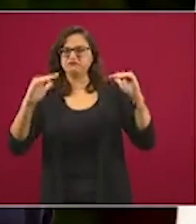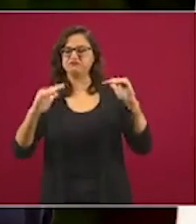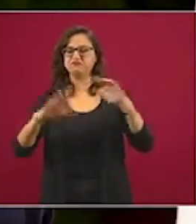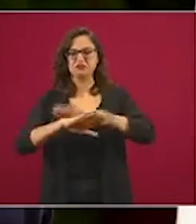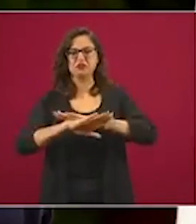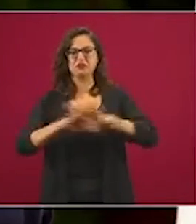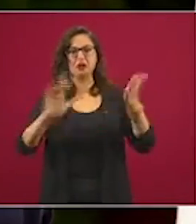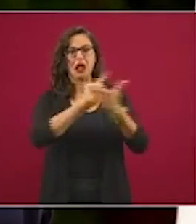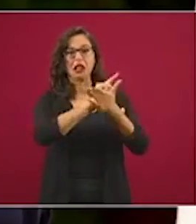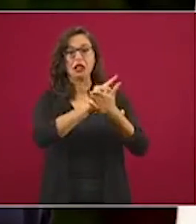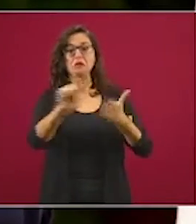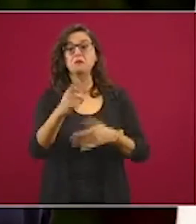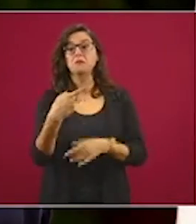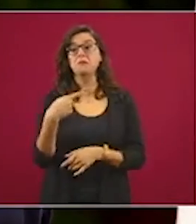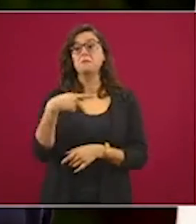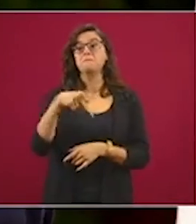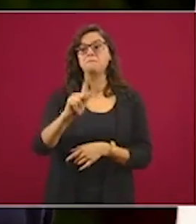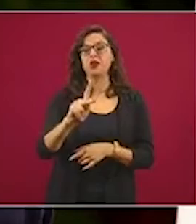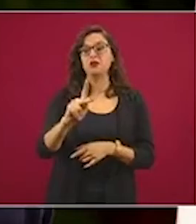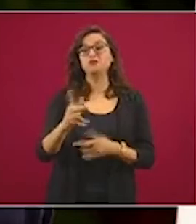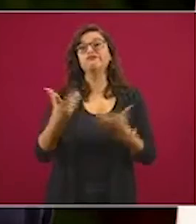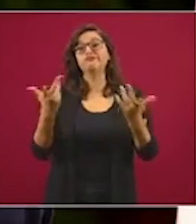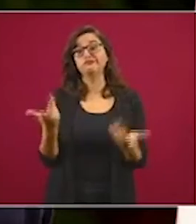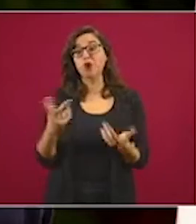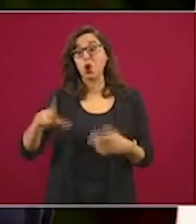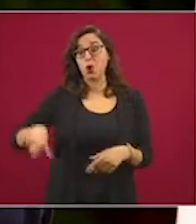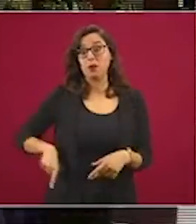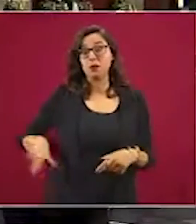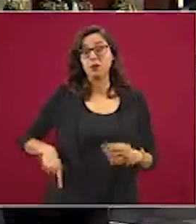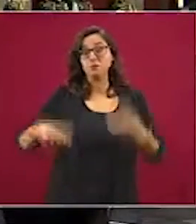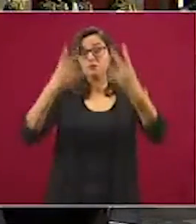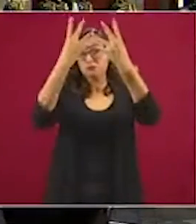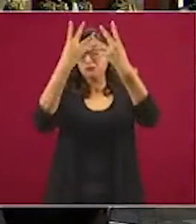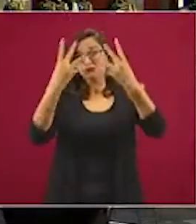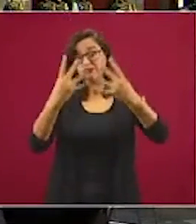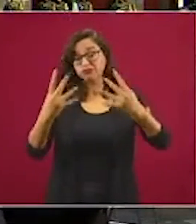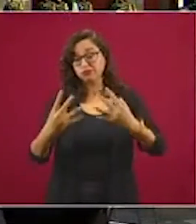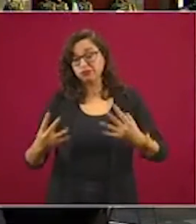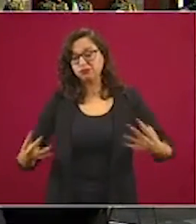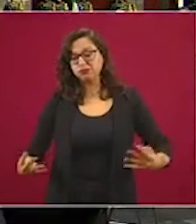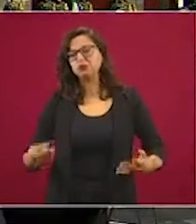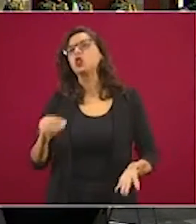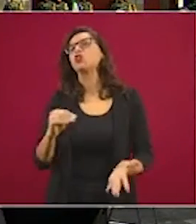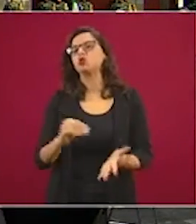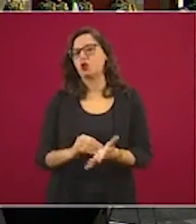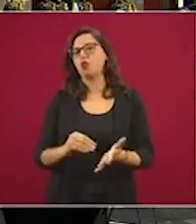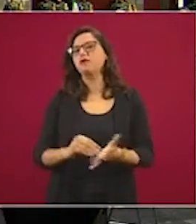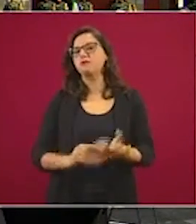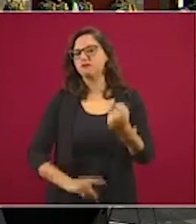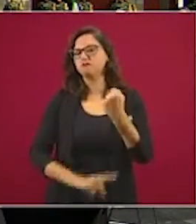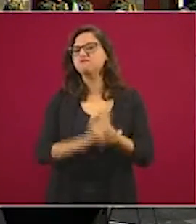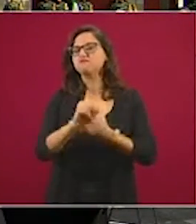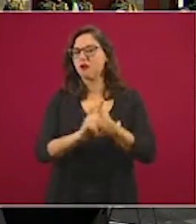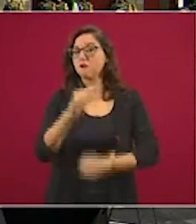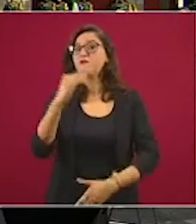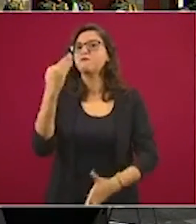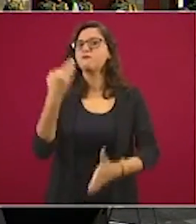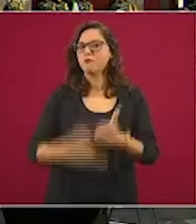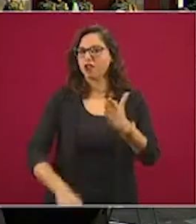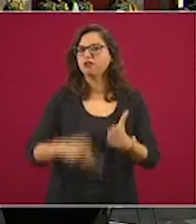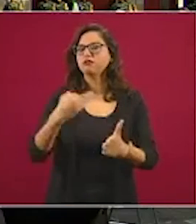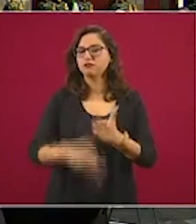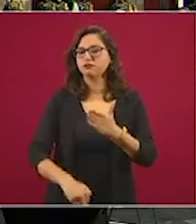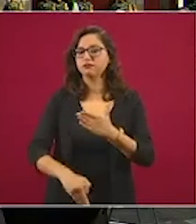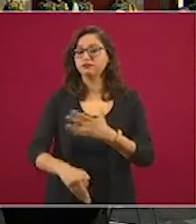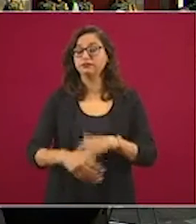el bandidaje oficial. La austeridad republicana es